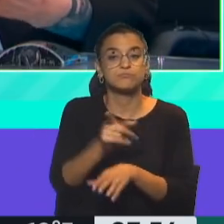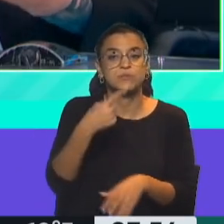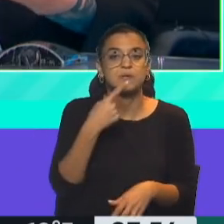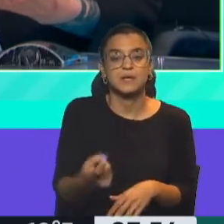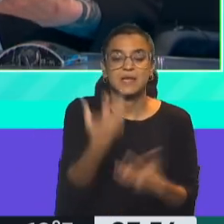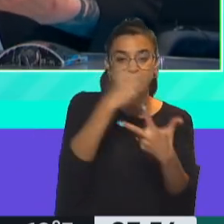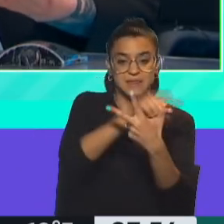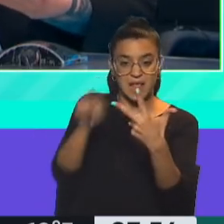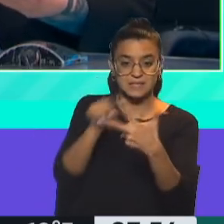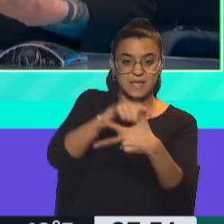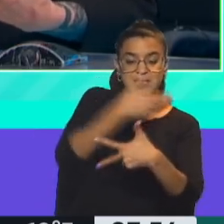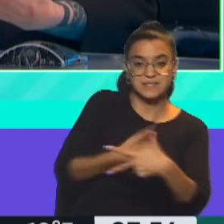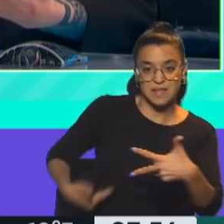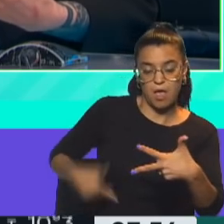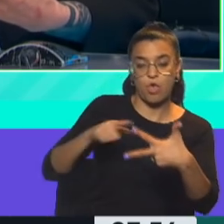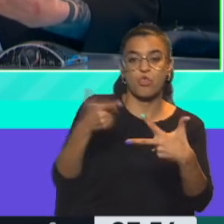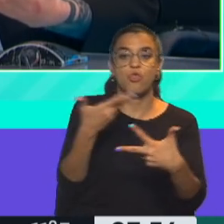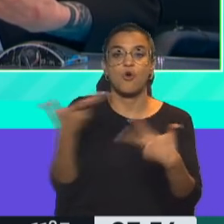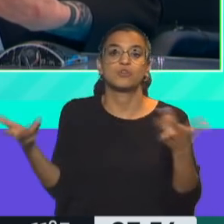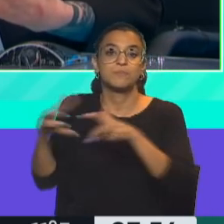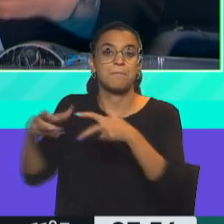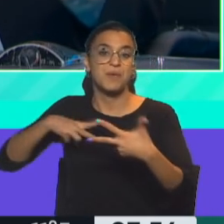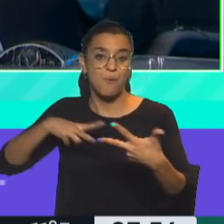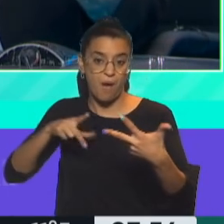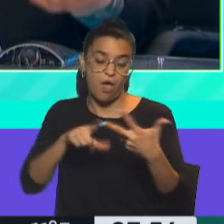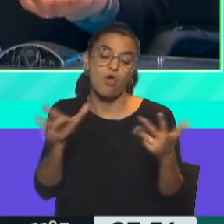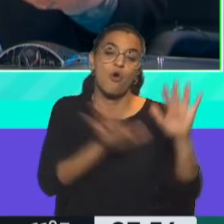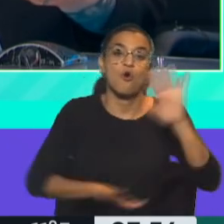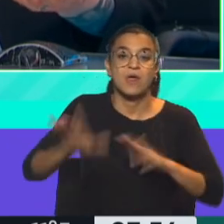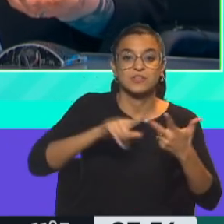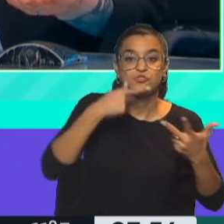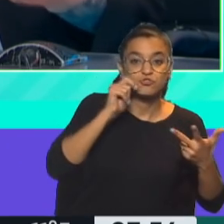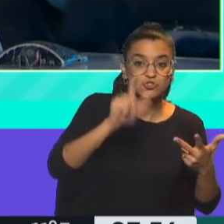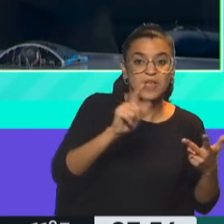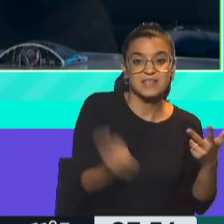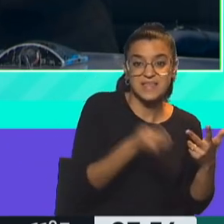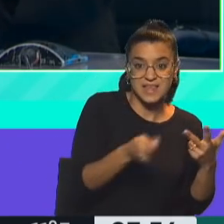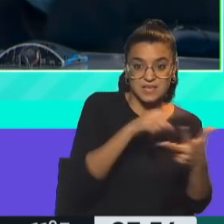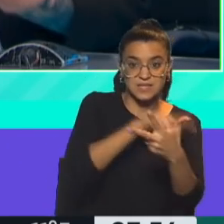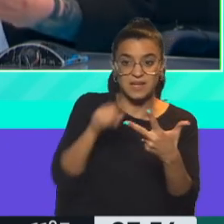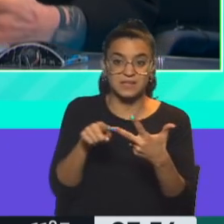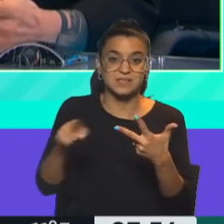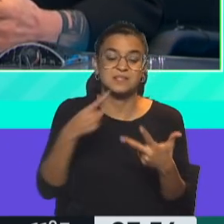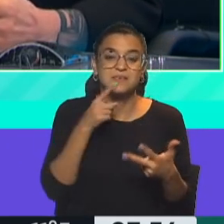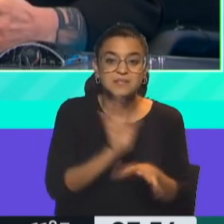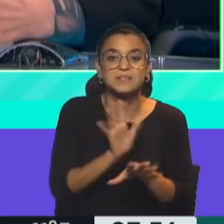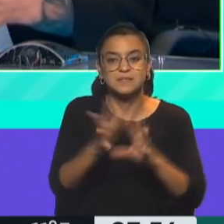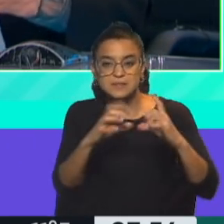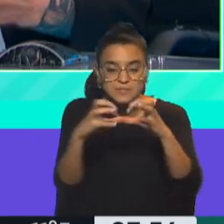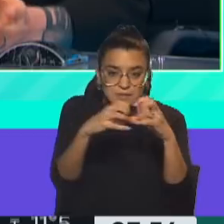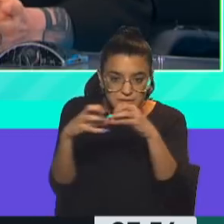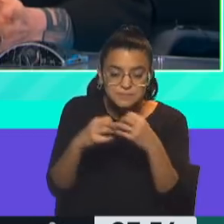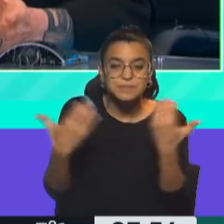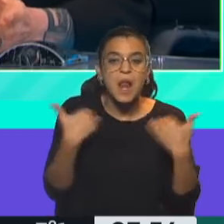tripartita. El Estado, el sector privado y, obviamente, las organizaciones sociales y sindicatos, debatan todas estas cuestiones